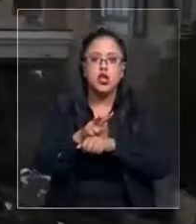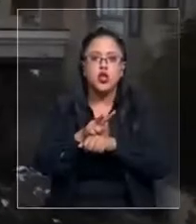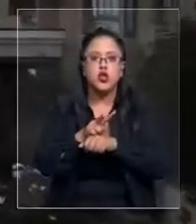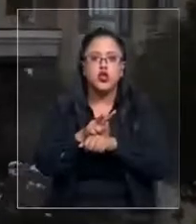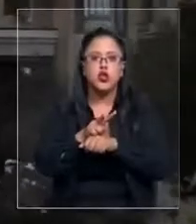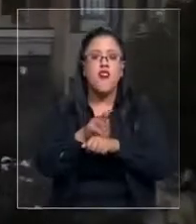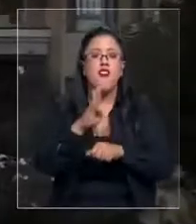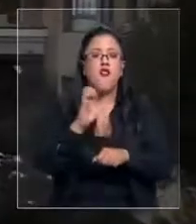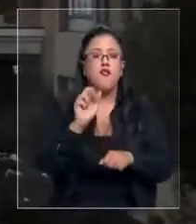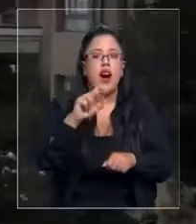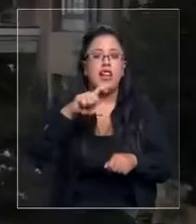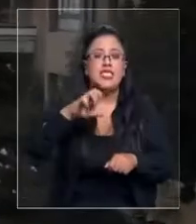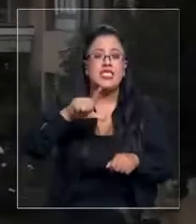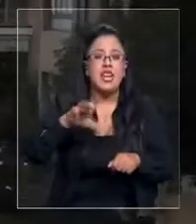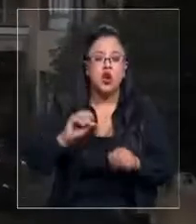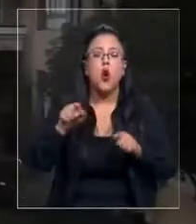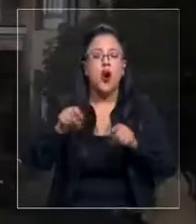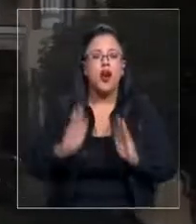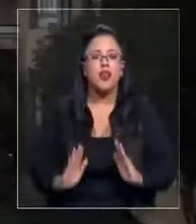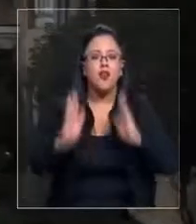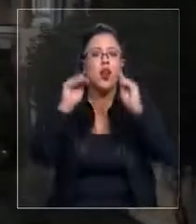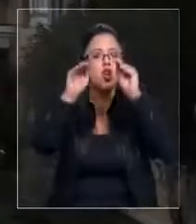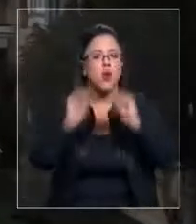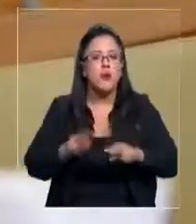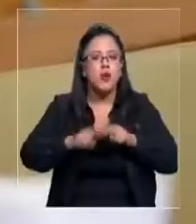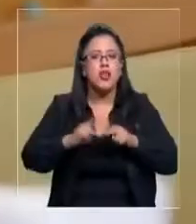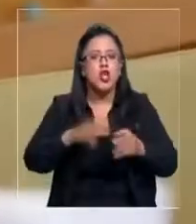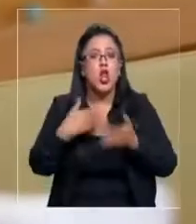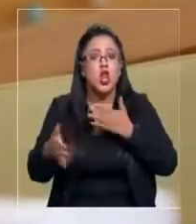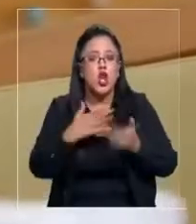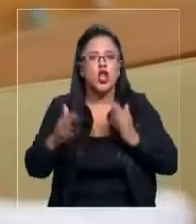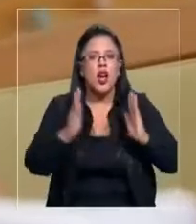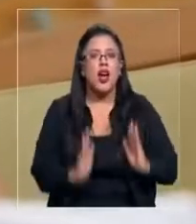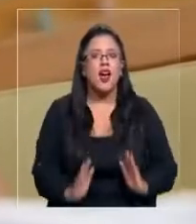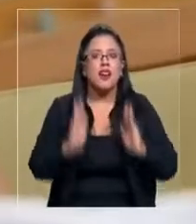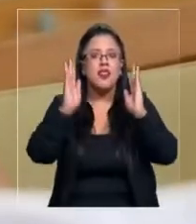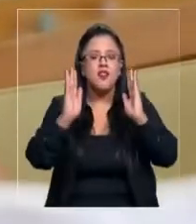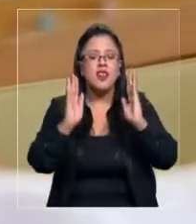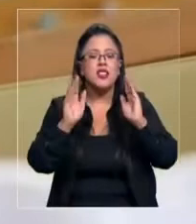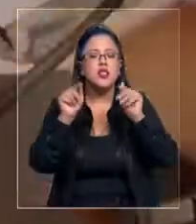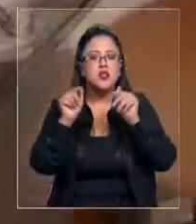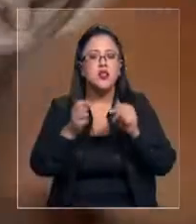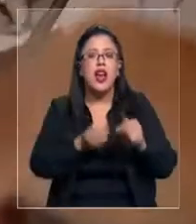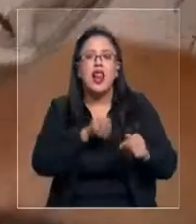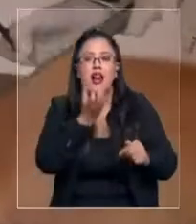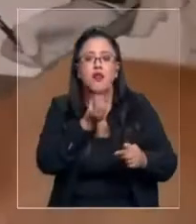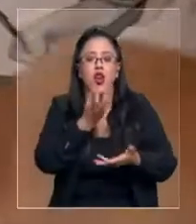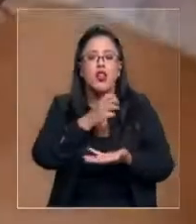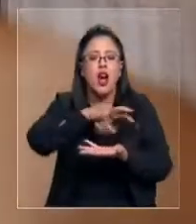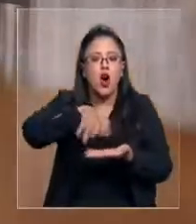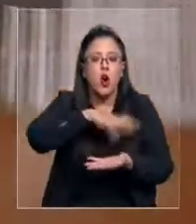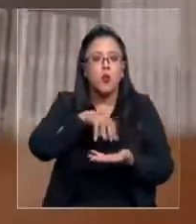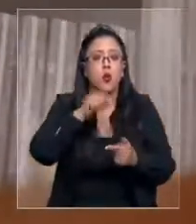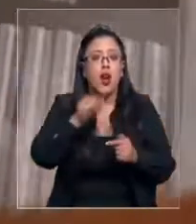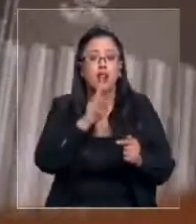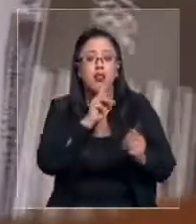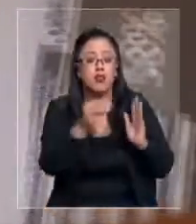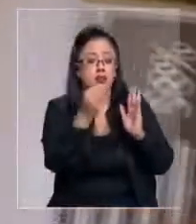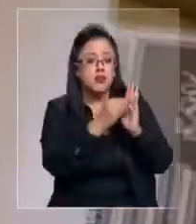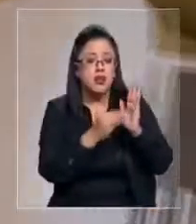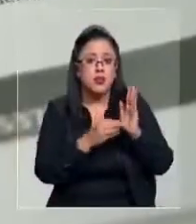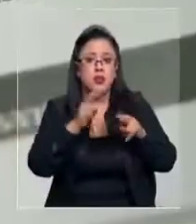Algo que, por ejemplo, se hizo en el condominio de La Florida con el que partimos este reportaje. Los resultados de ese análisis,